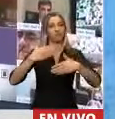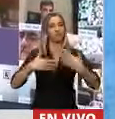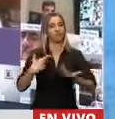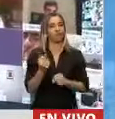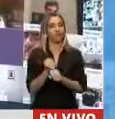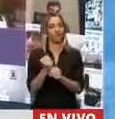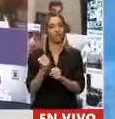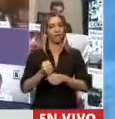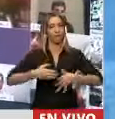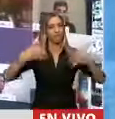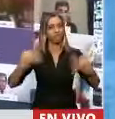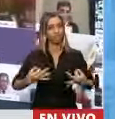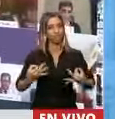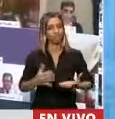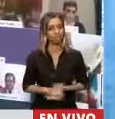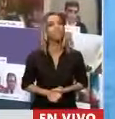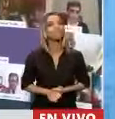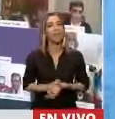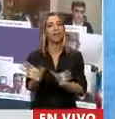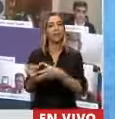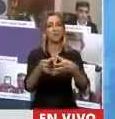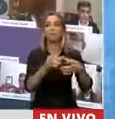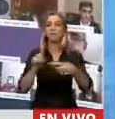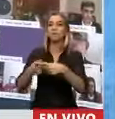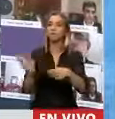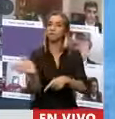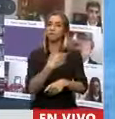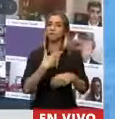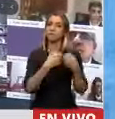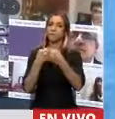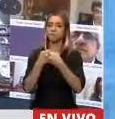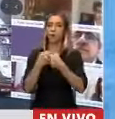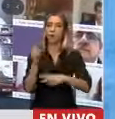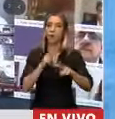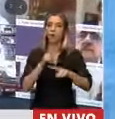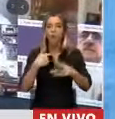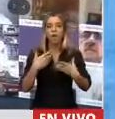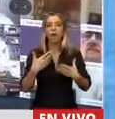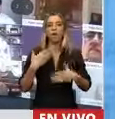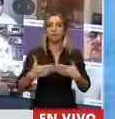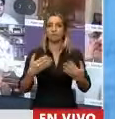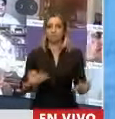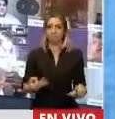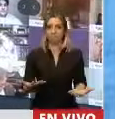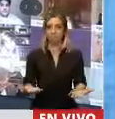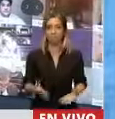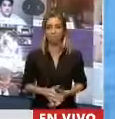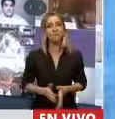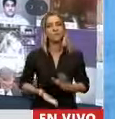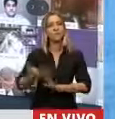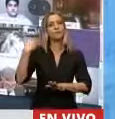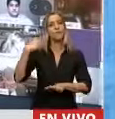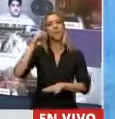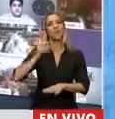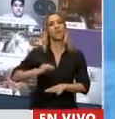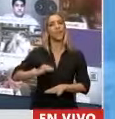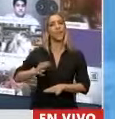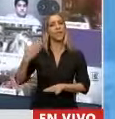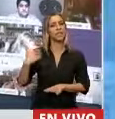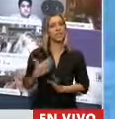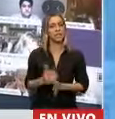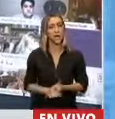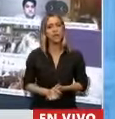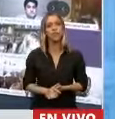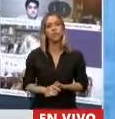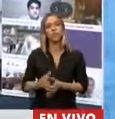y político de todos los bloques, y quiero hacer este reconocimiento. Cuando hace más de 10 años, habiendo tenido el gran